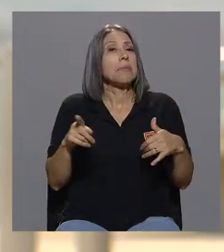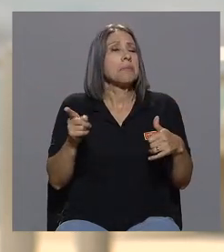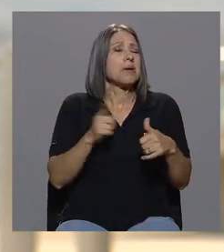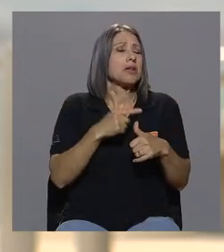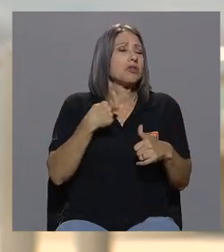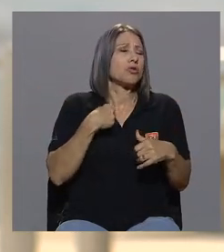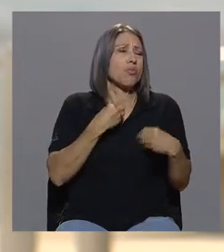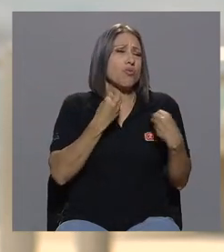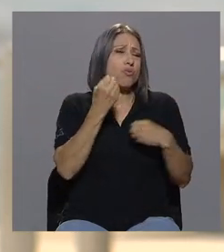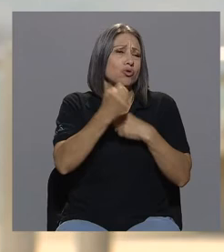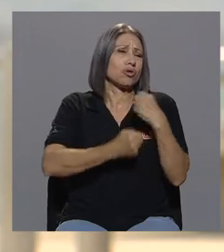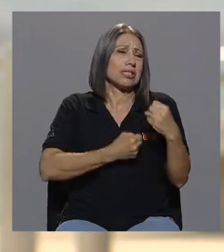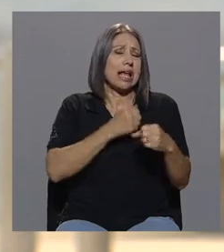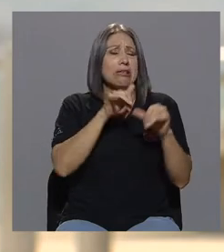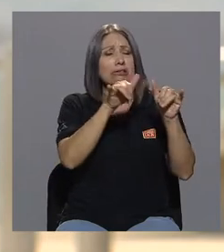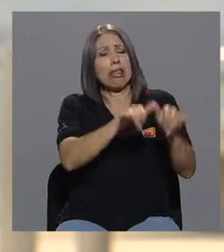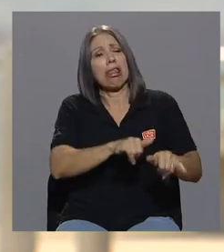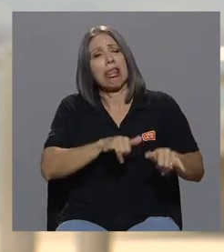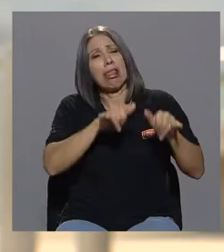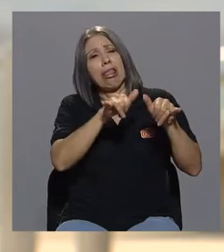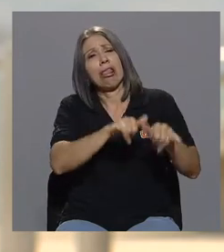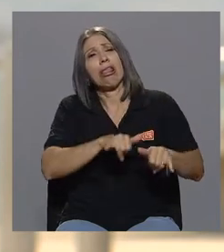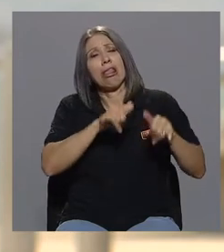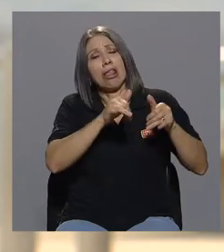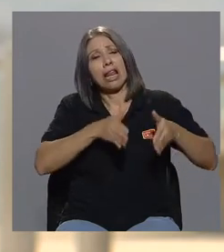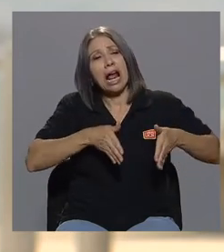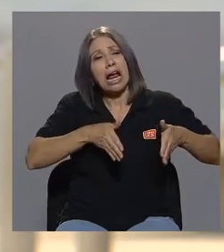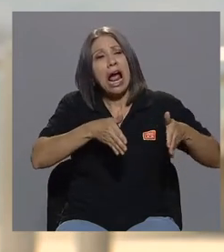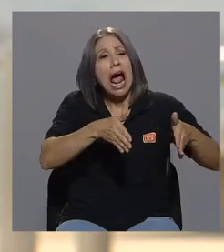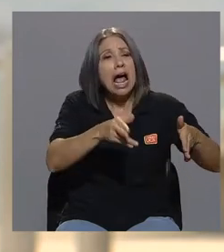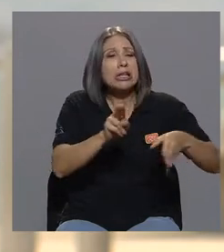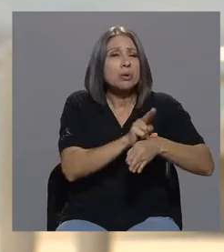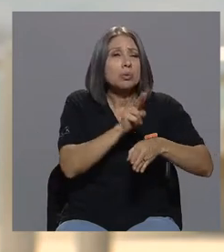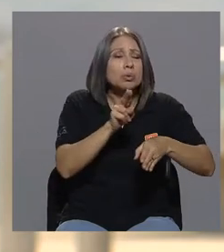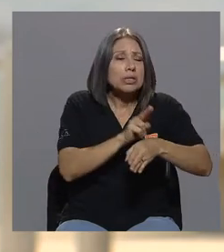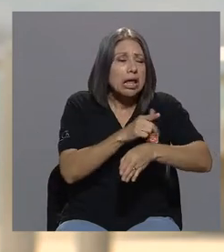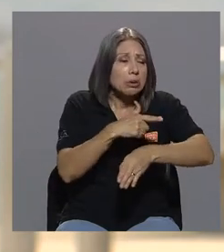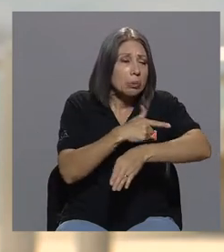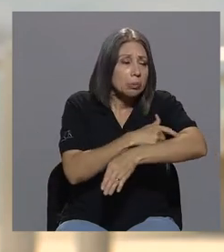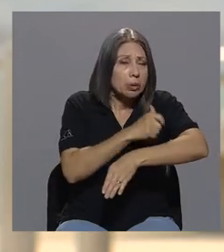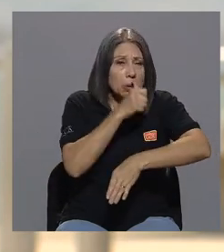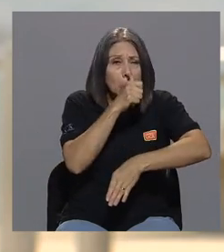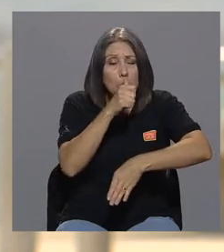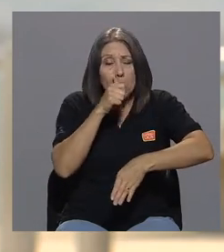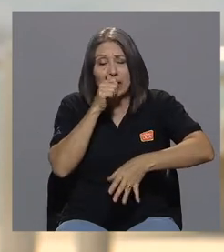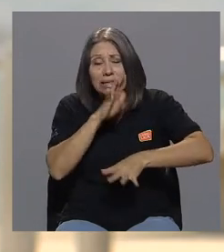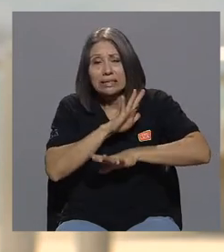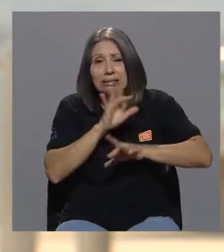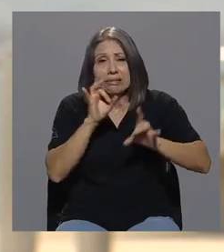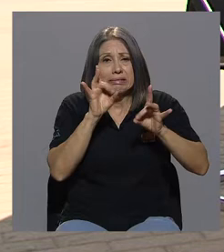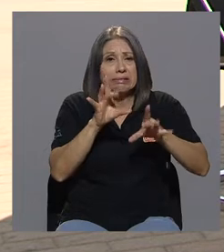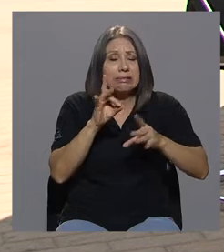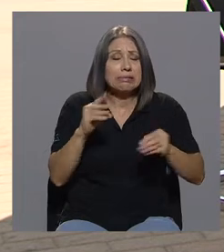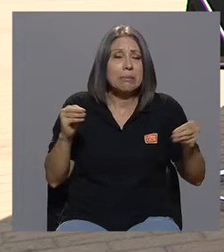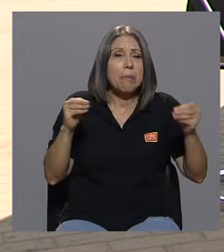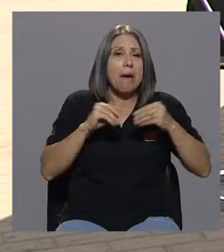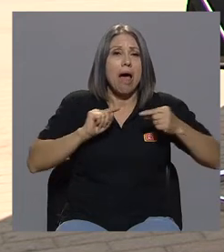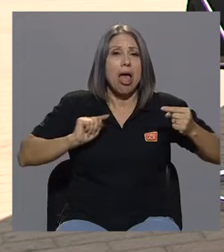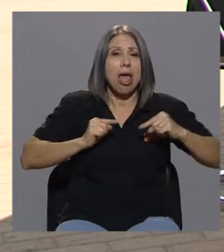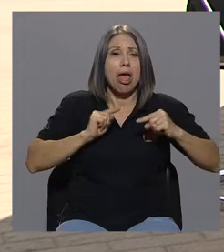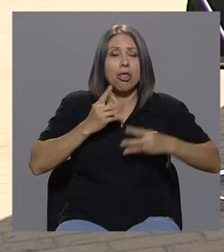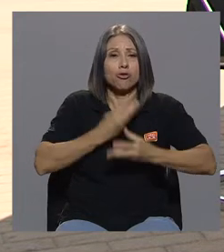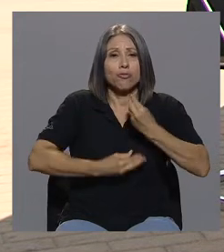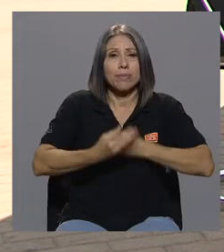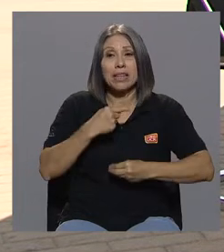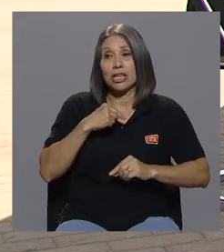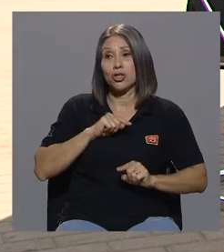y consumido por las sustancias y arrastrando más dolor y sufrimiento, llego al hogar de la